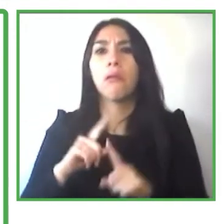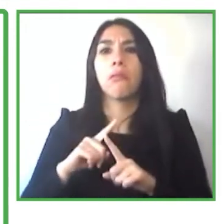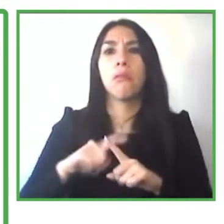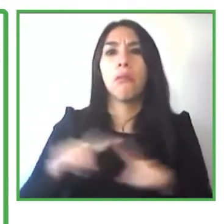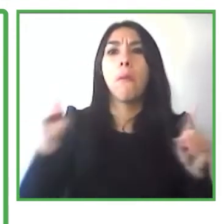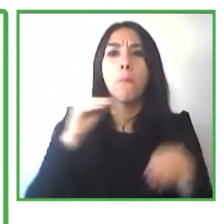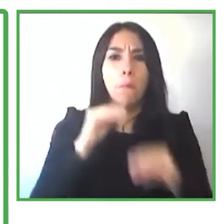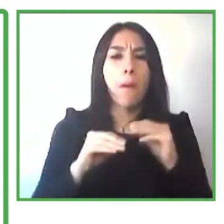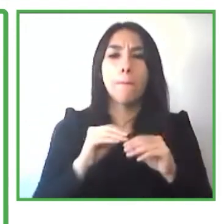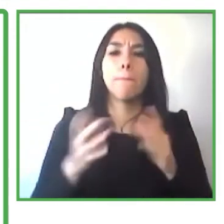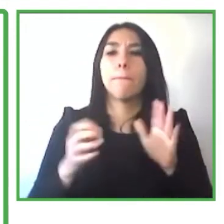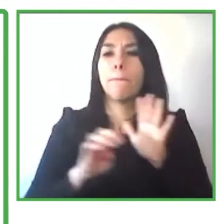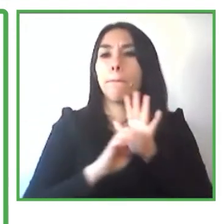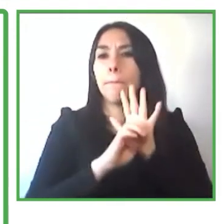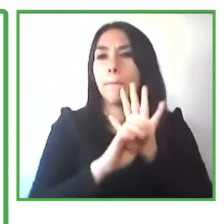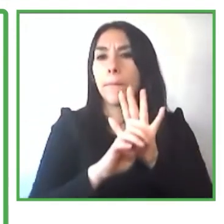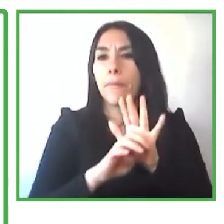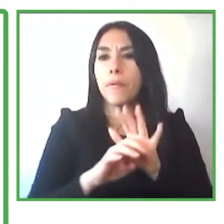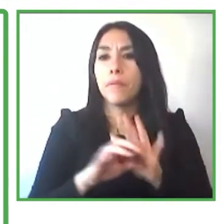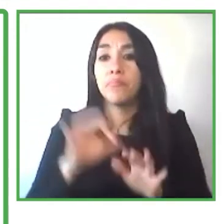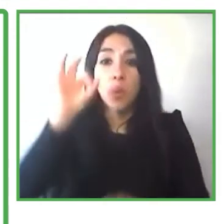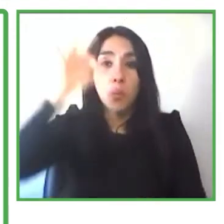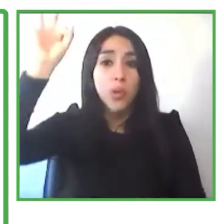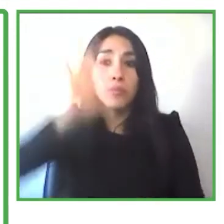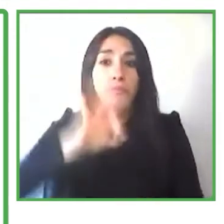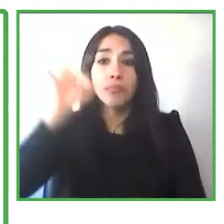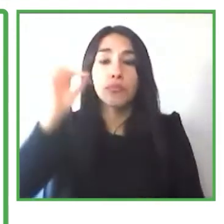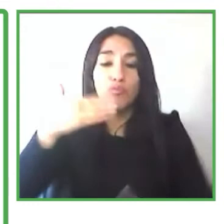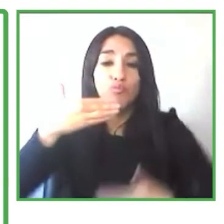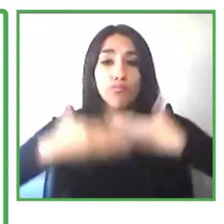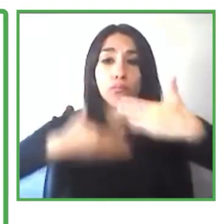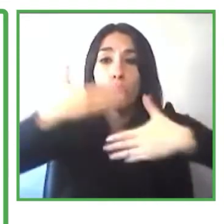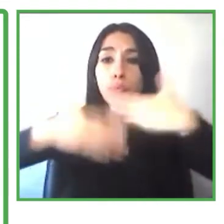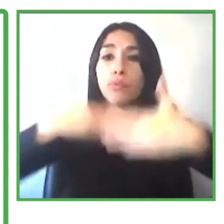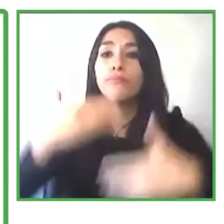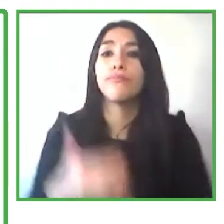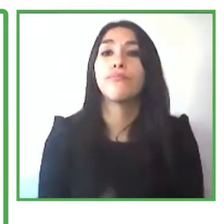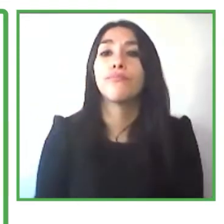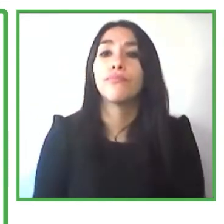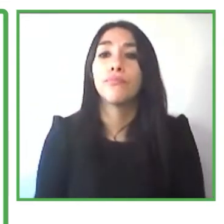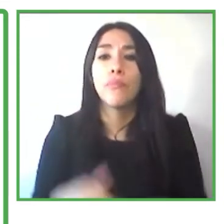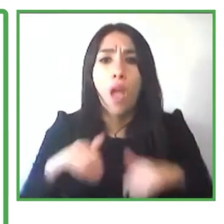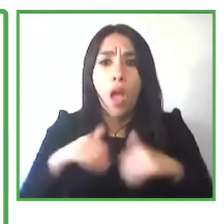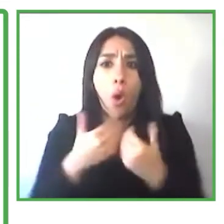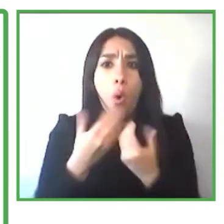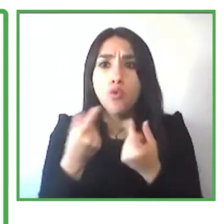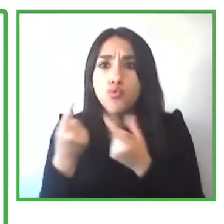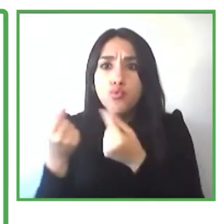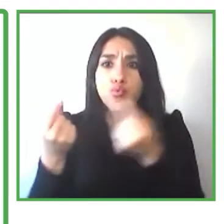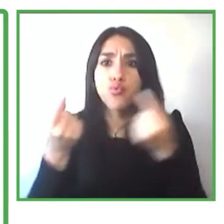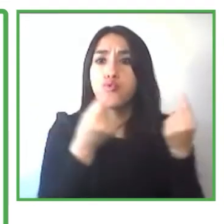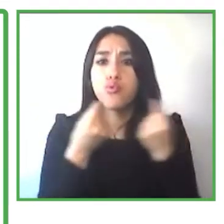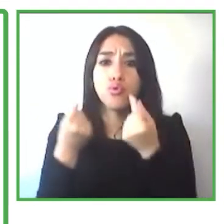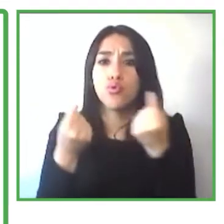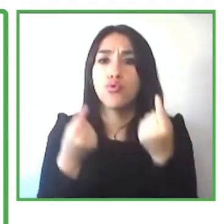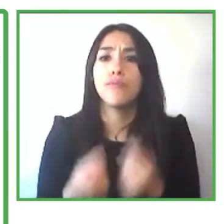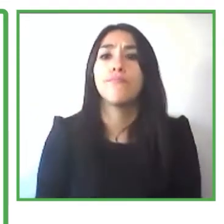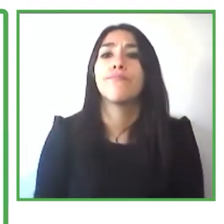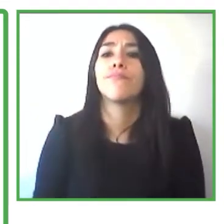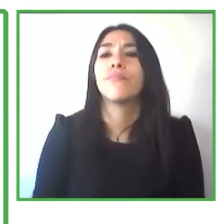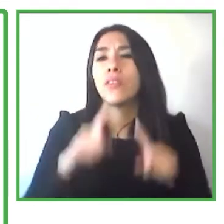inclusión en las empresas o cómo realizar los diferentes ajustes